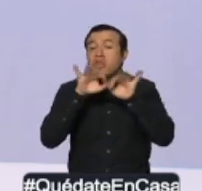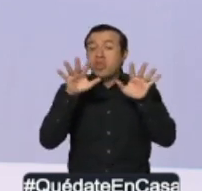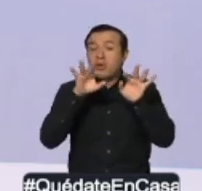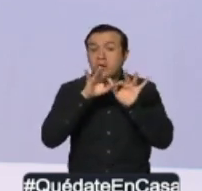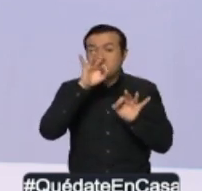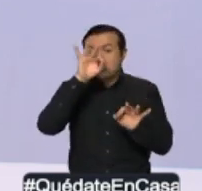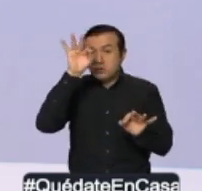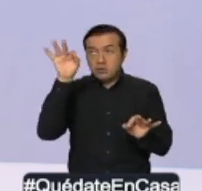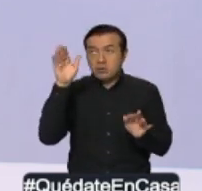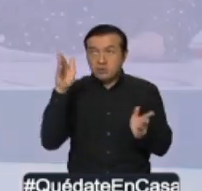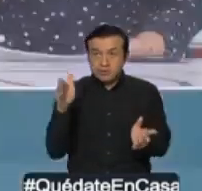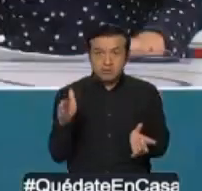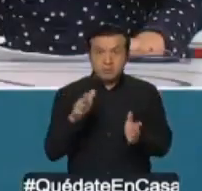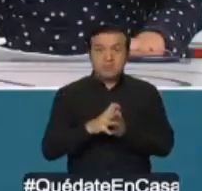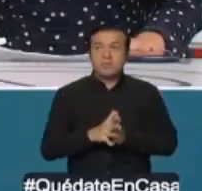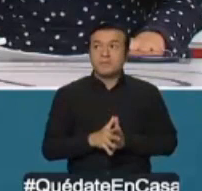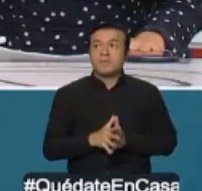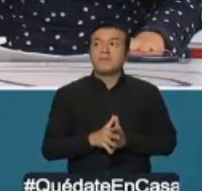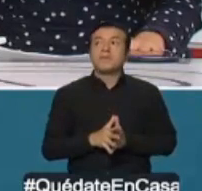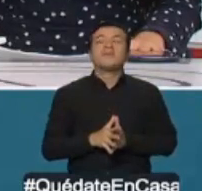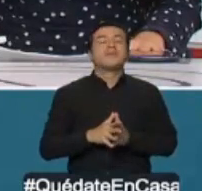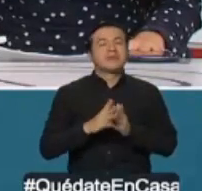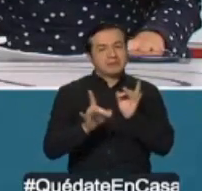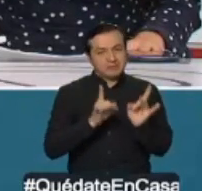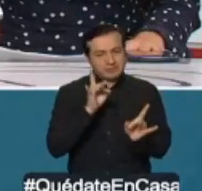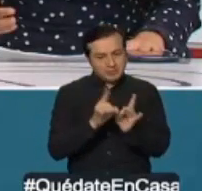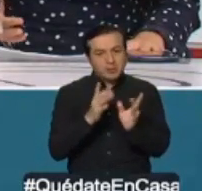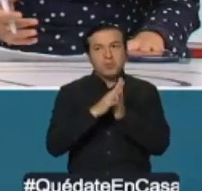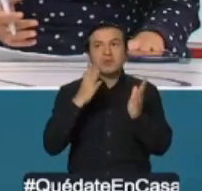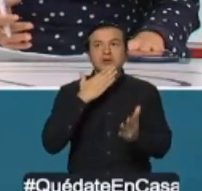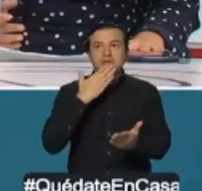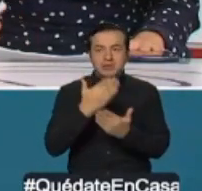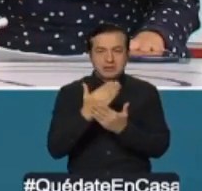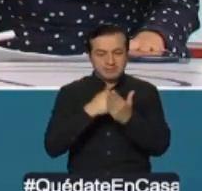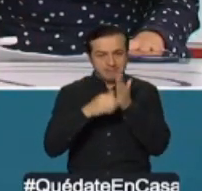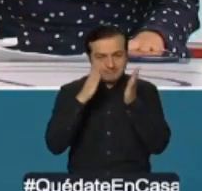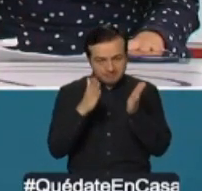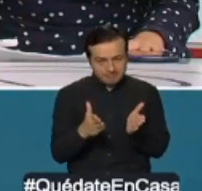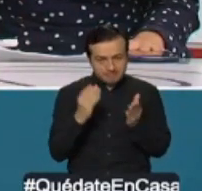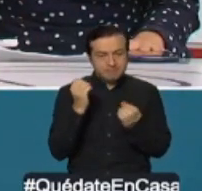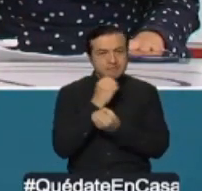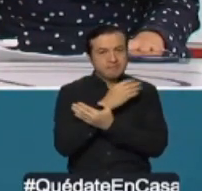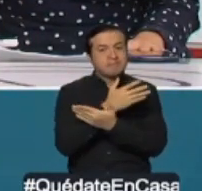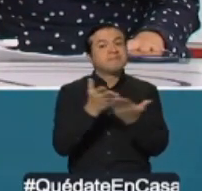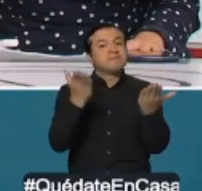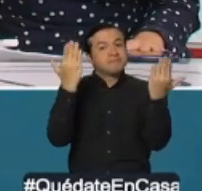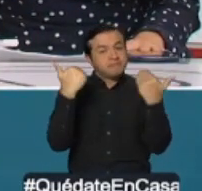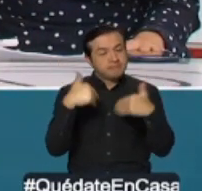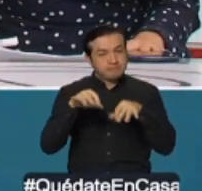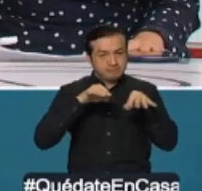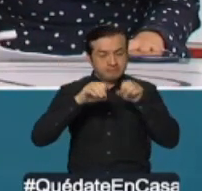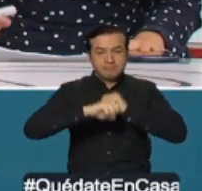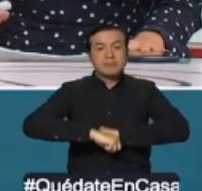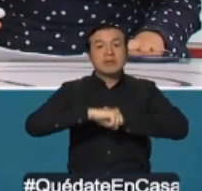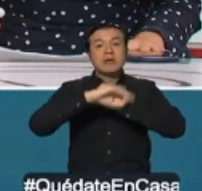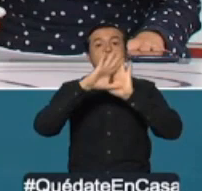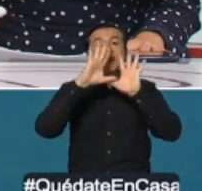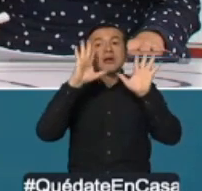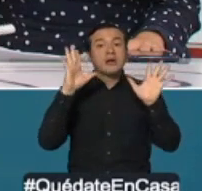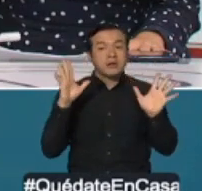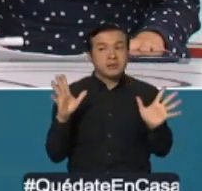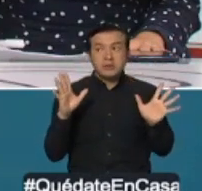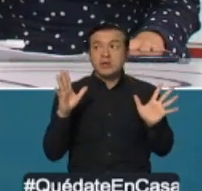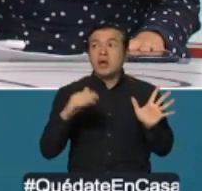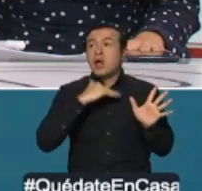Muchas gracias, Viceministro. Perfecto, Viceministro, muchísimas gracias por su intervención y por esta actualización de cifras. Tenemos